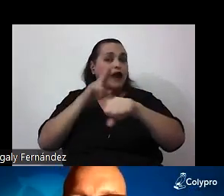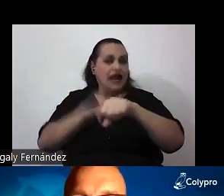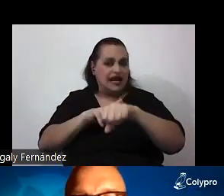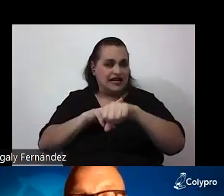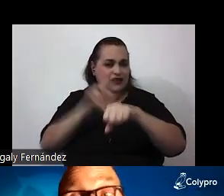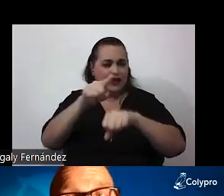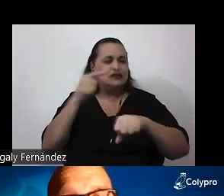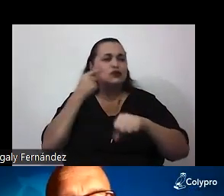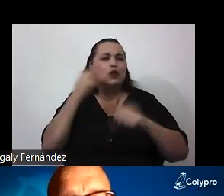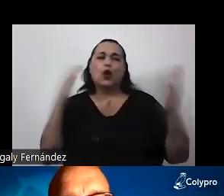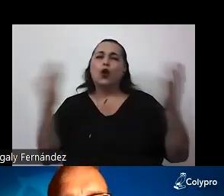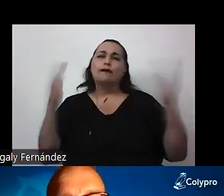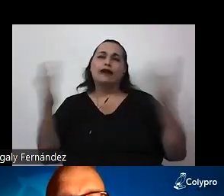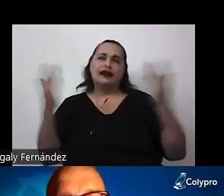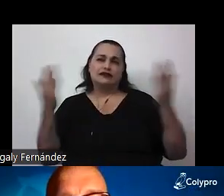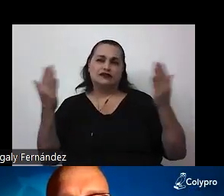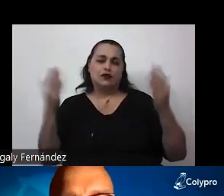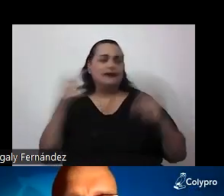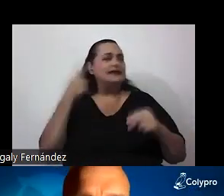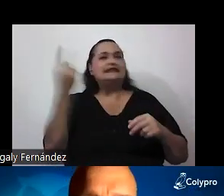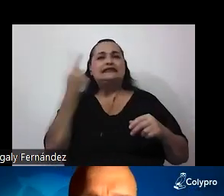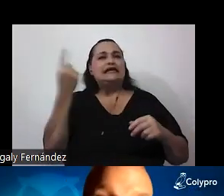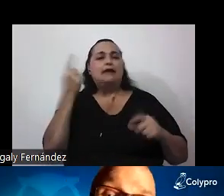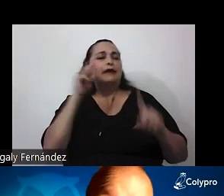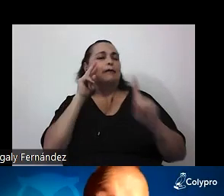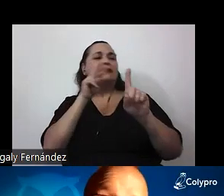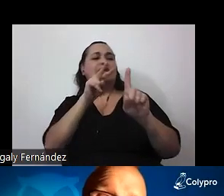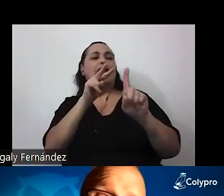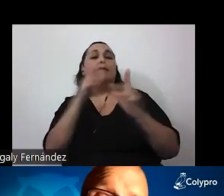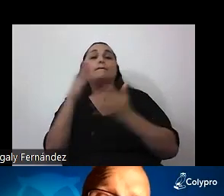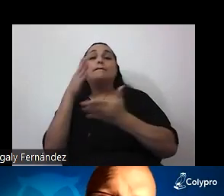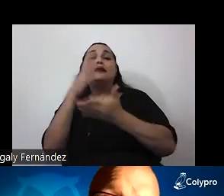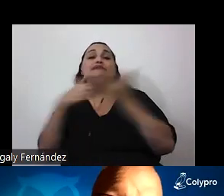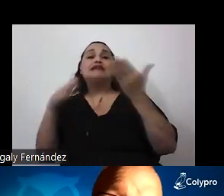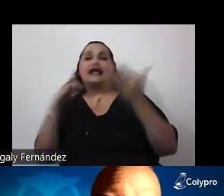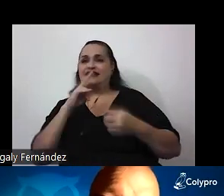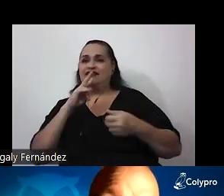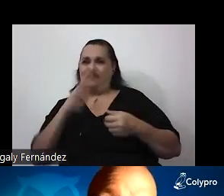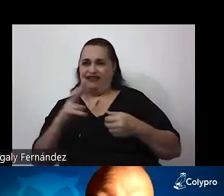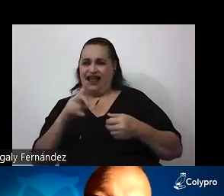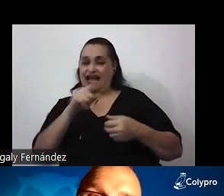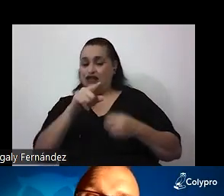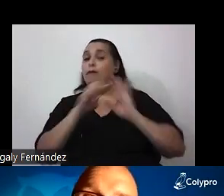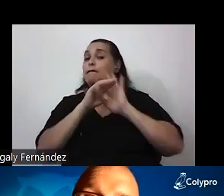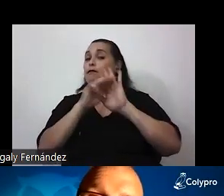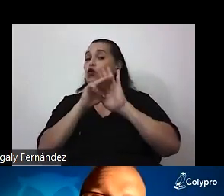que nos recuerda que siempre tenemos una mirada parcial de la realidad. Esto vale para los modelos teóricos.